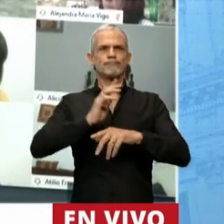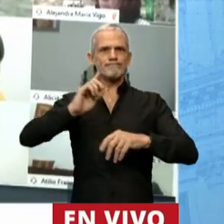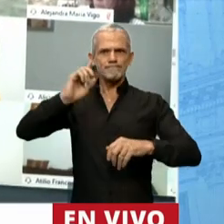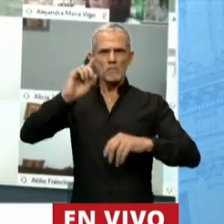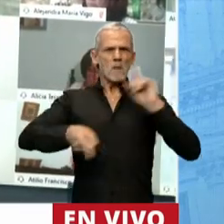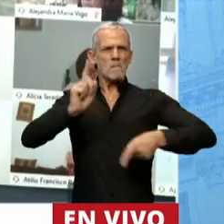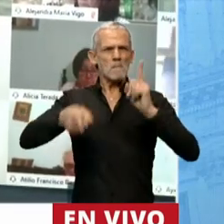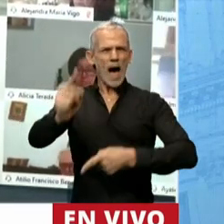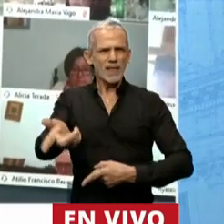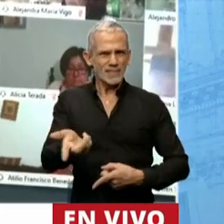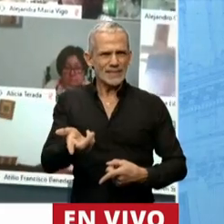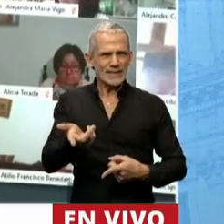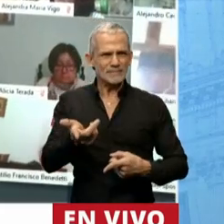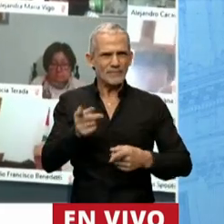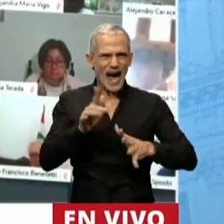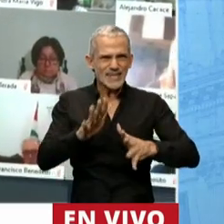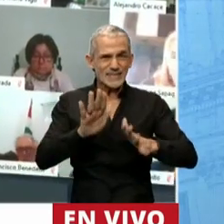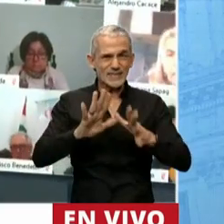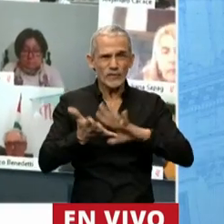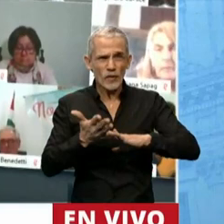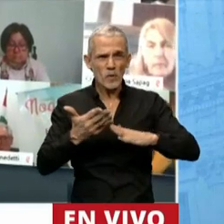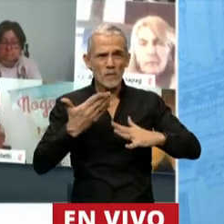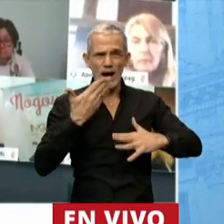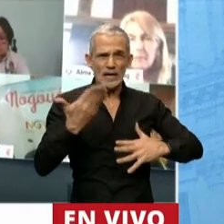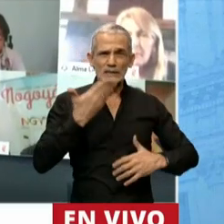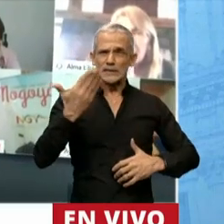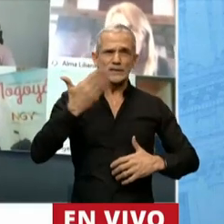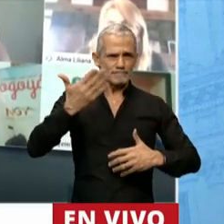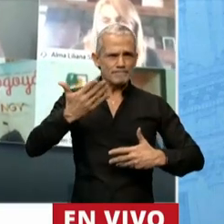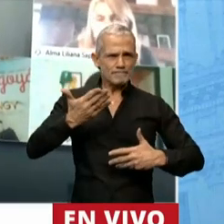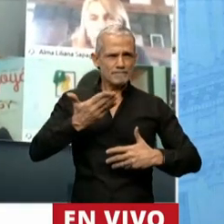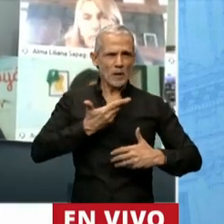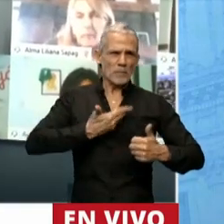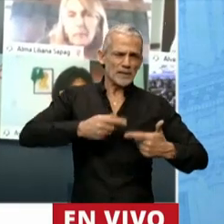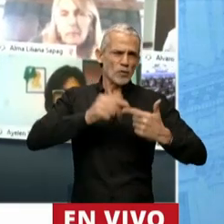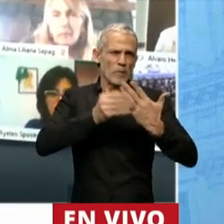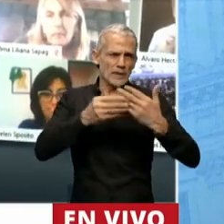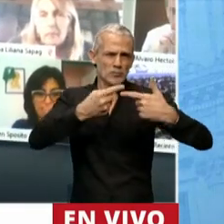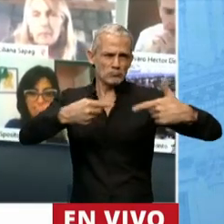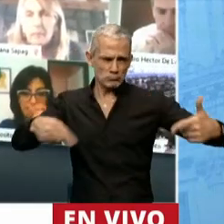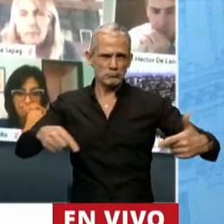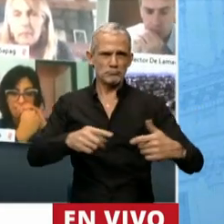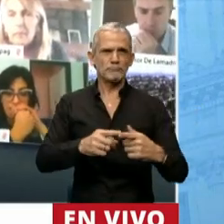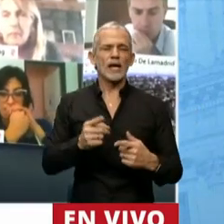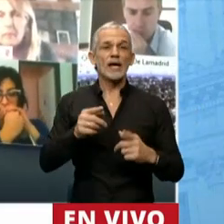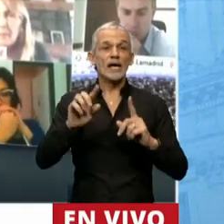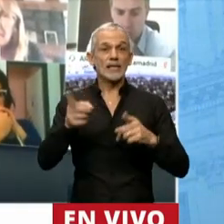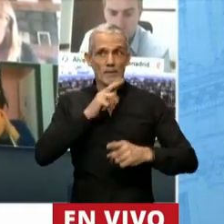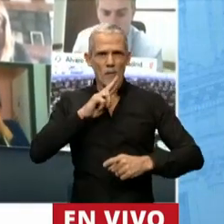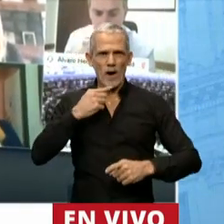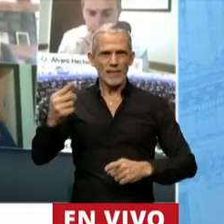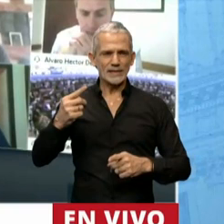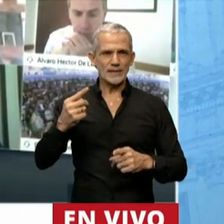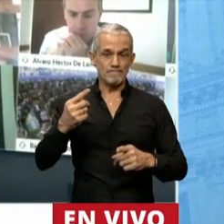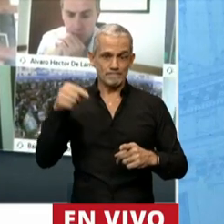existía en el discurso público. Agregaba que si no está